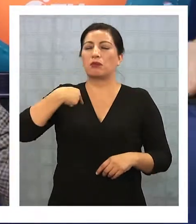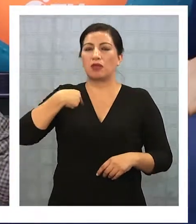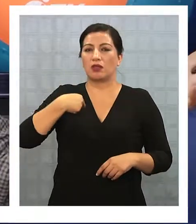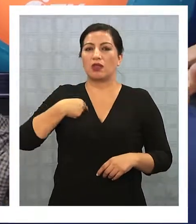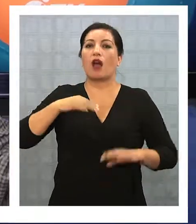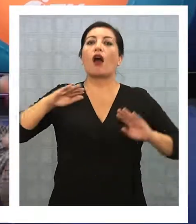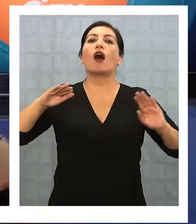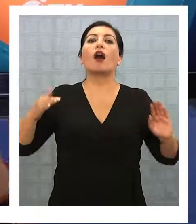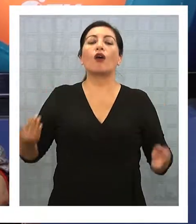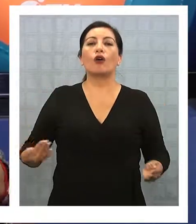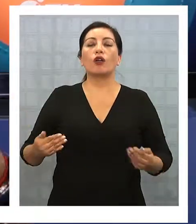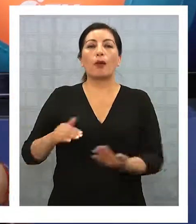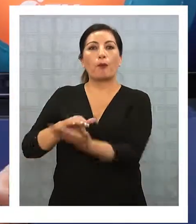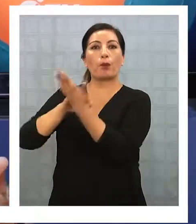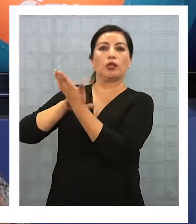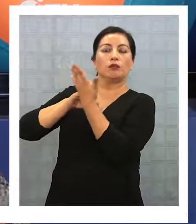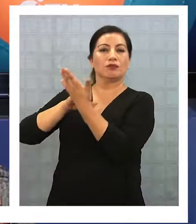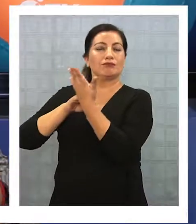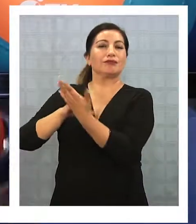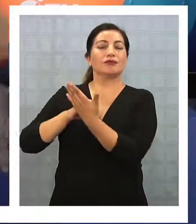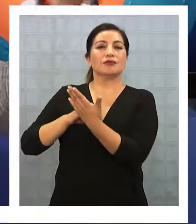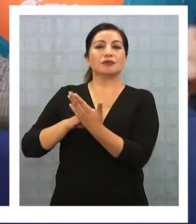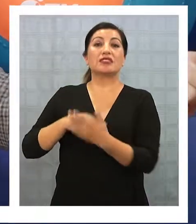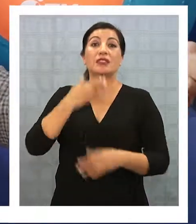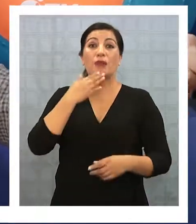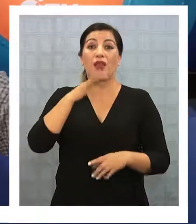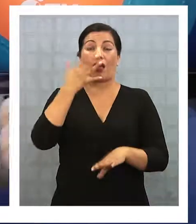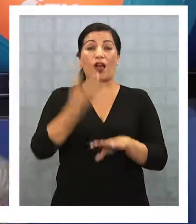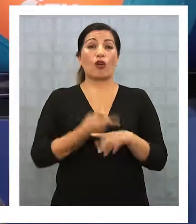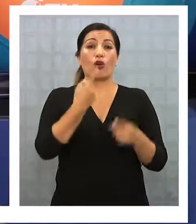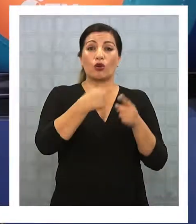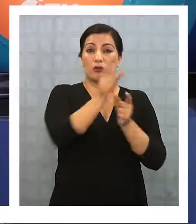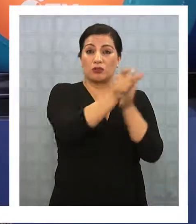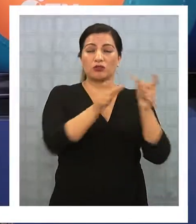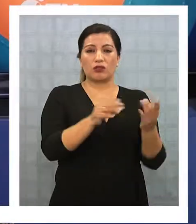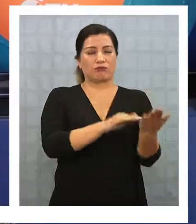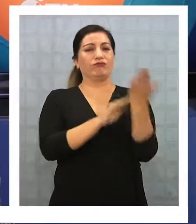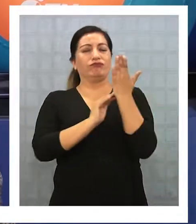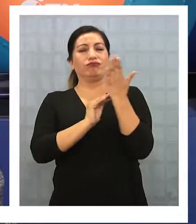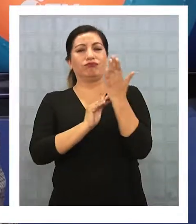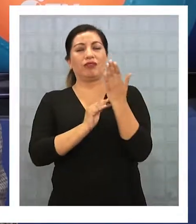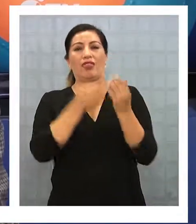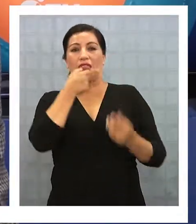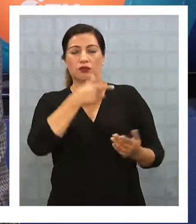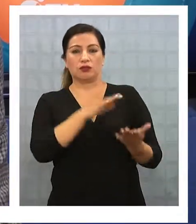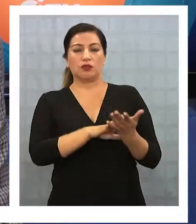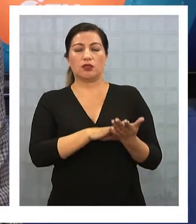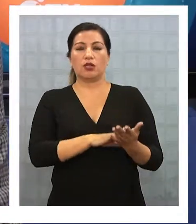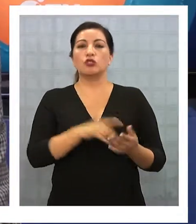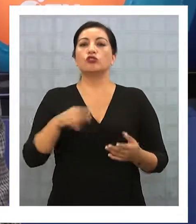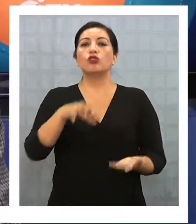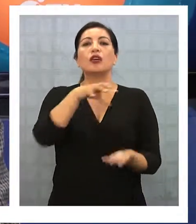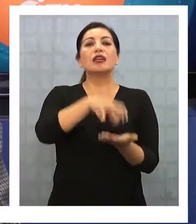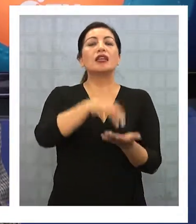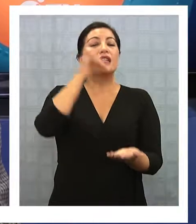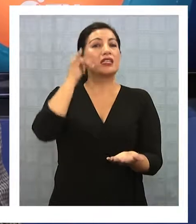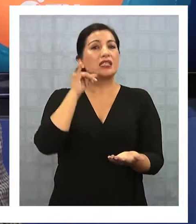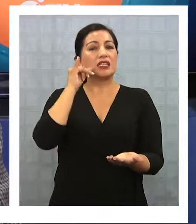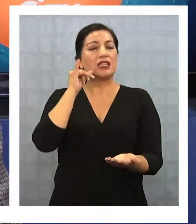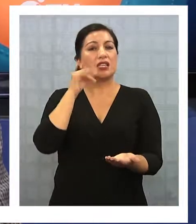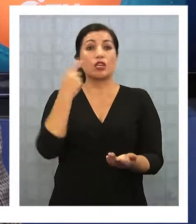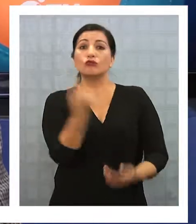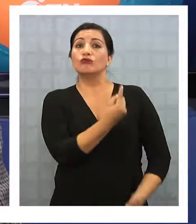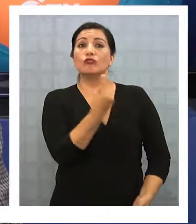estapándose la olla cuando aparecen otras víctimas querellándose ahora por calumnia y dije, no, voy a dejar a esta región en manos de estas